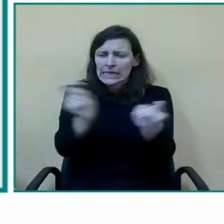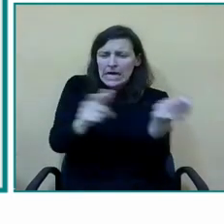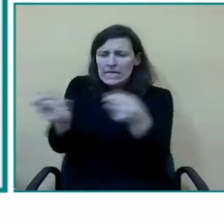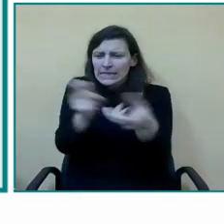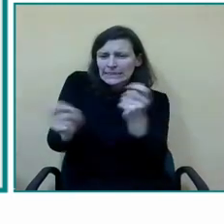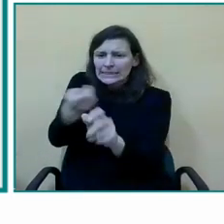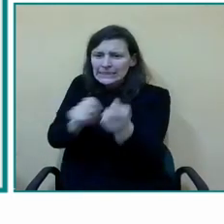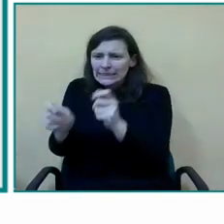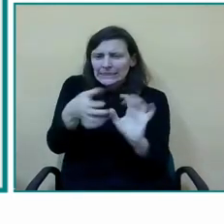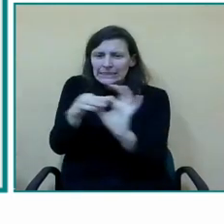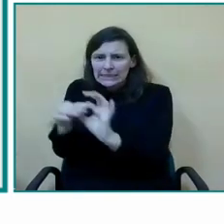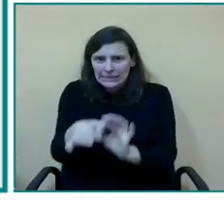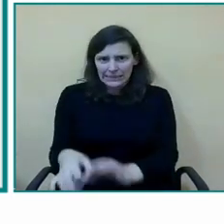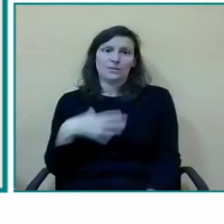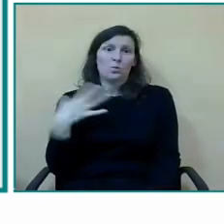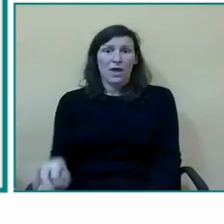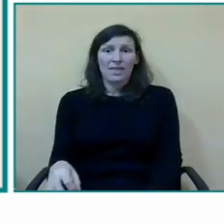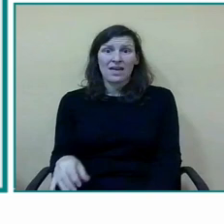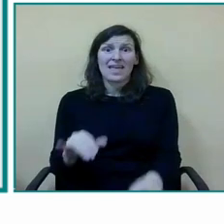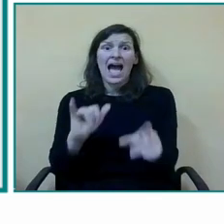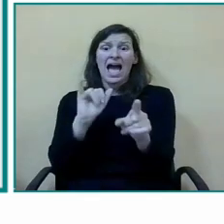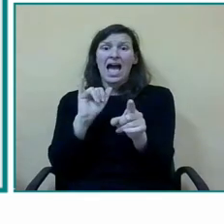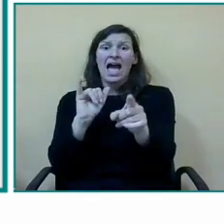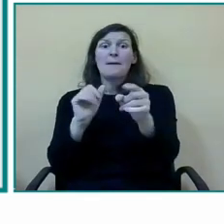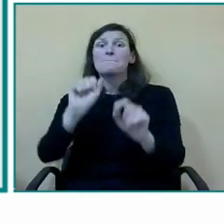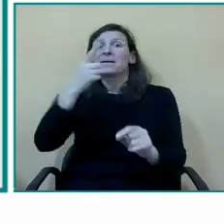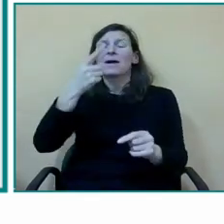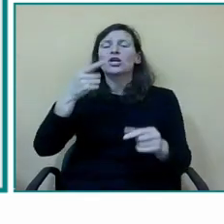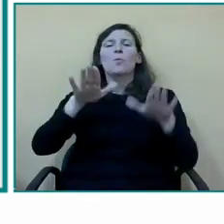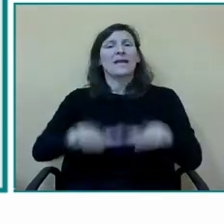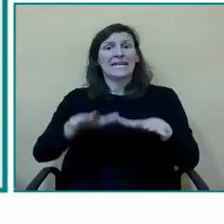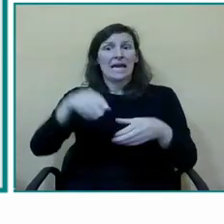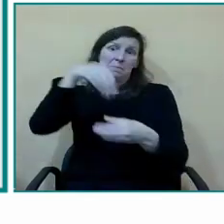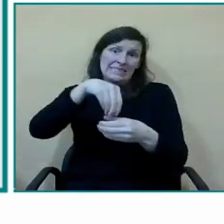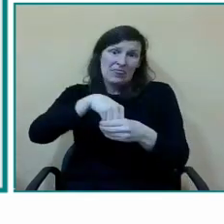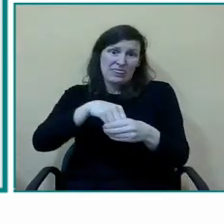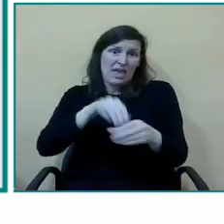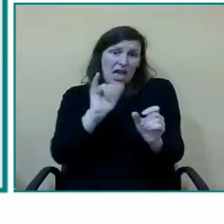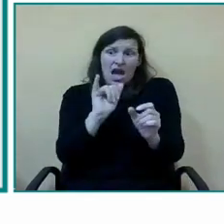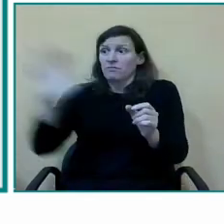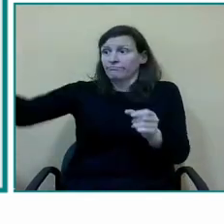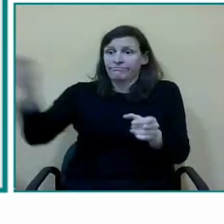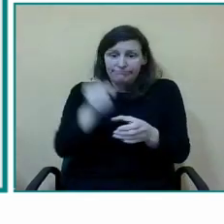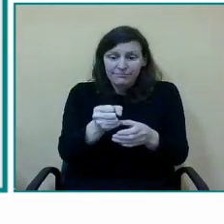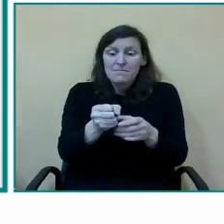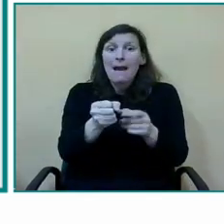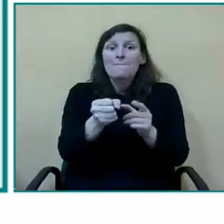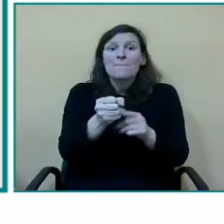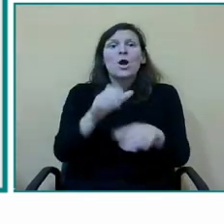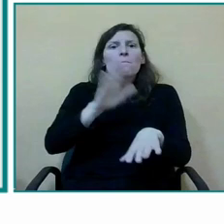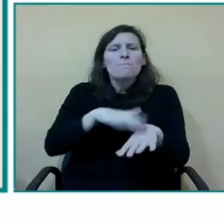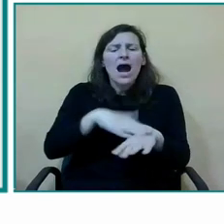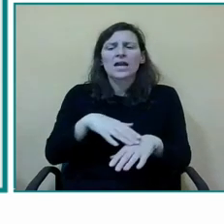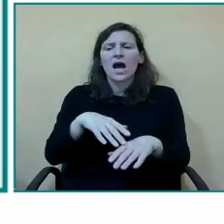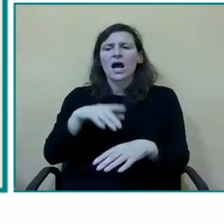entre sí la presencia viene dada ya por la compartida como logramos la participación y el aprendizaje es la suma de